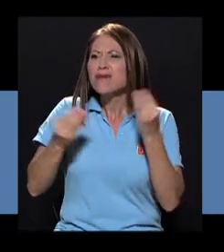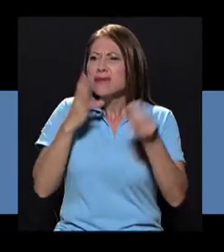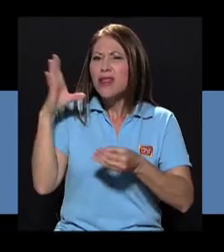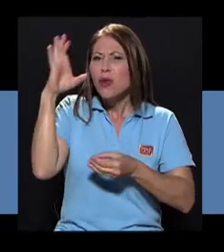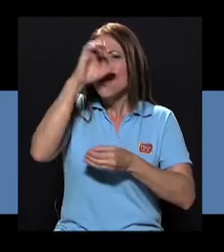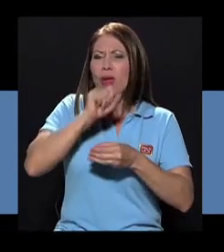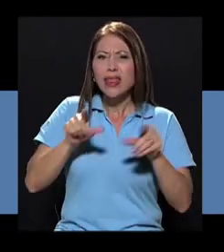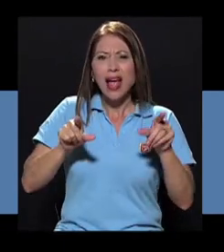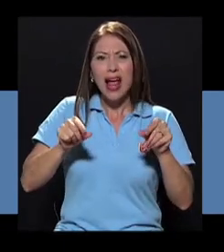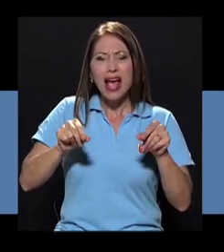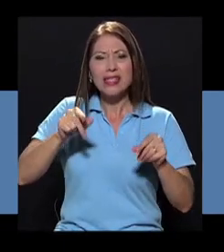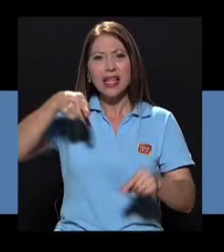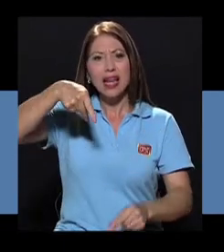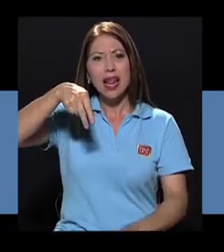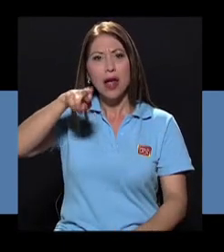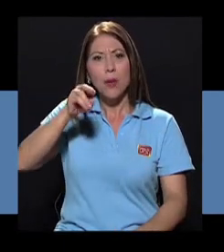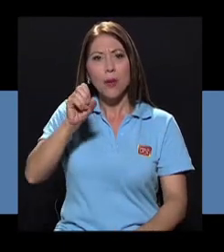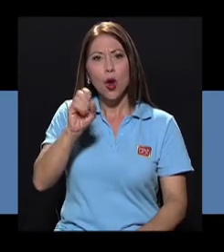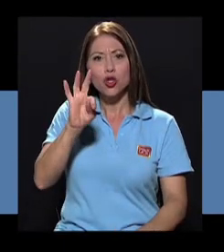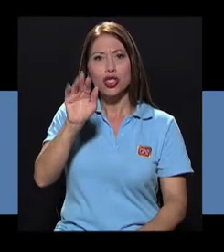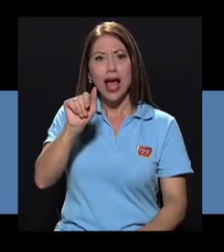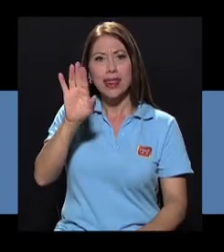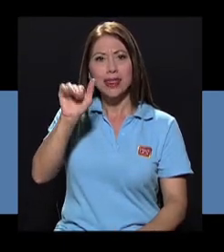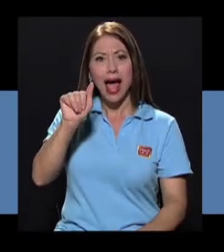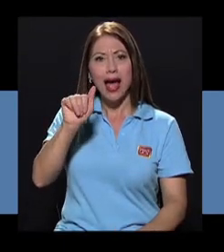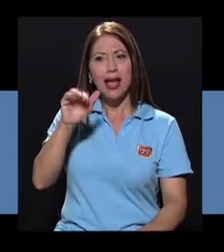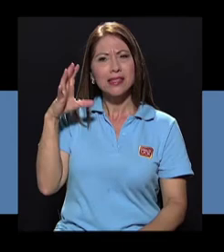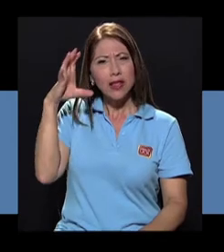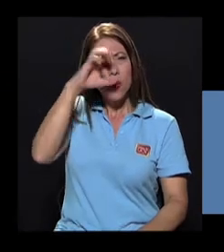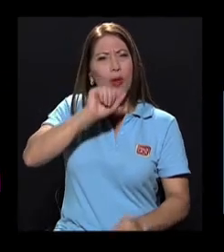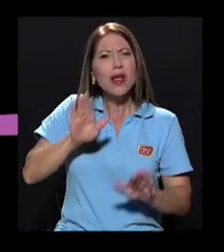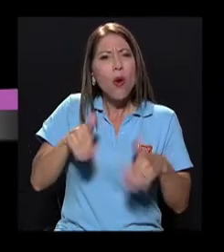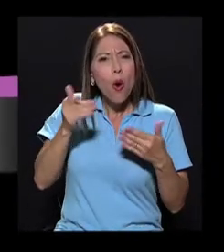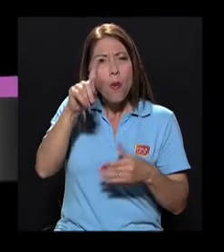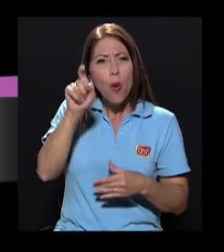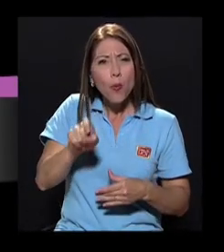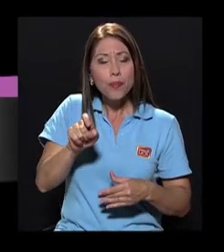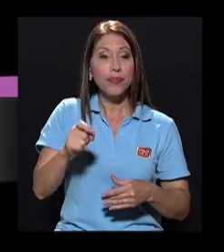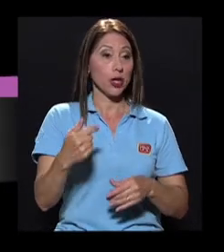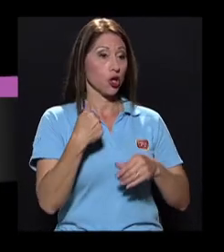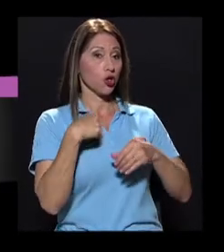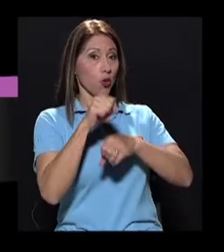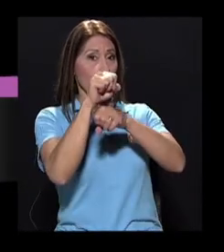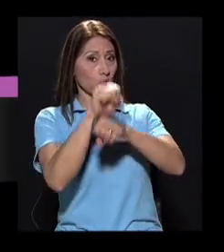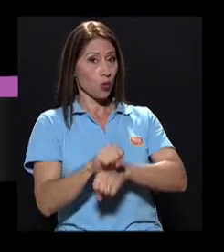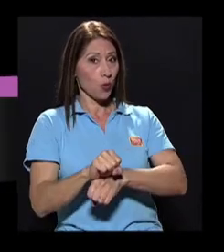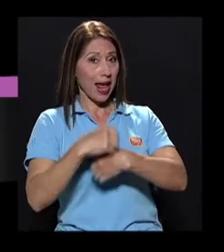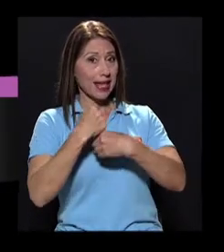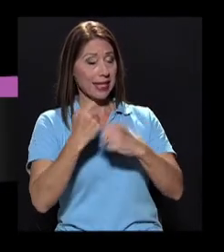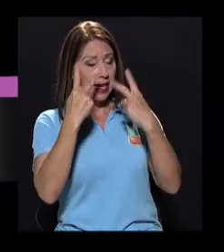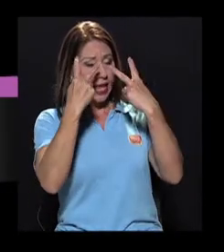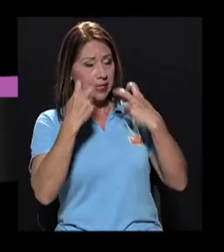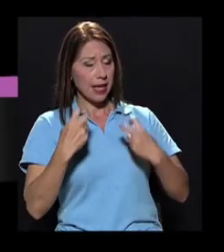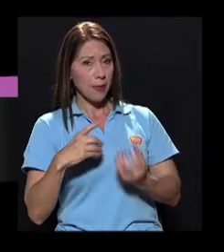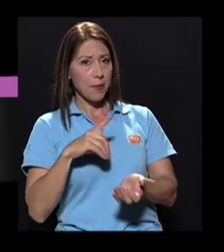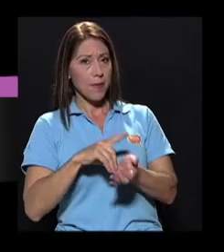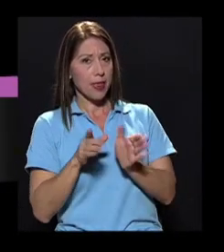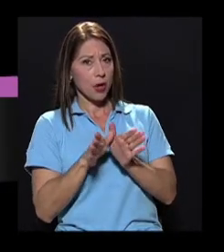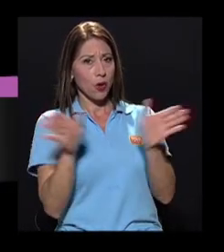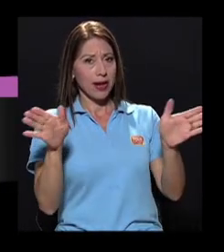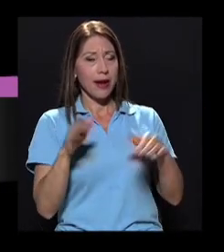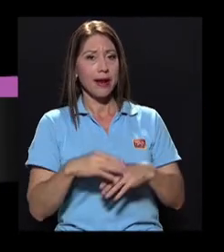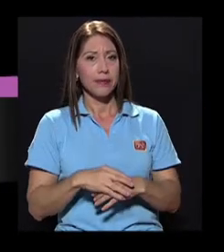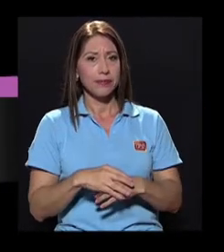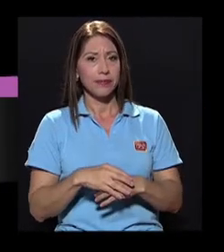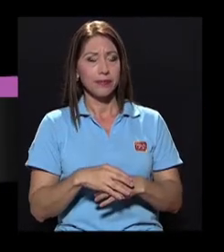que tenía cáncer de próstata? Acostumbro hacer un examen general, examen médico general